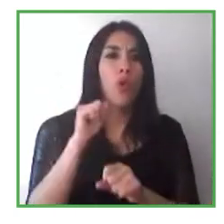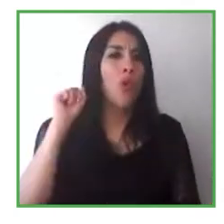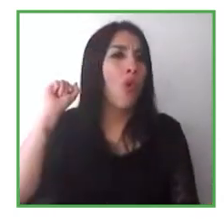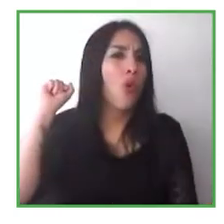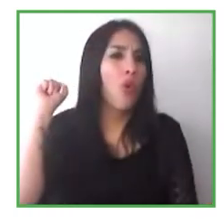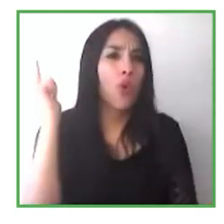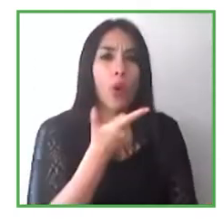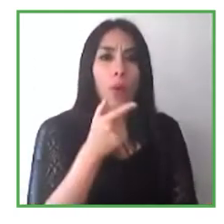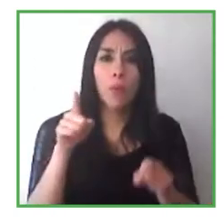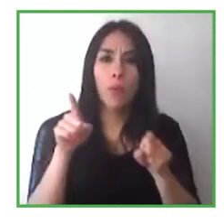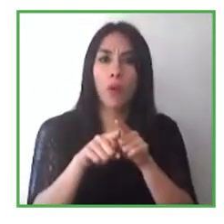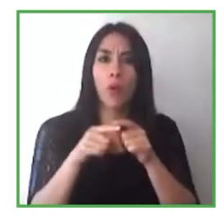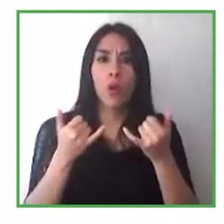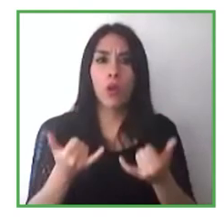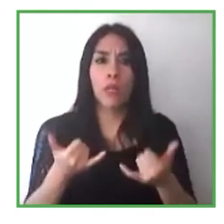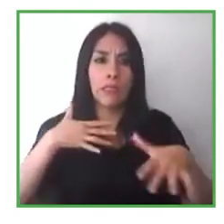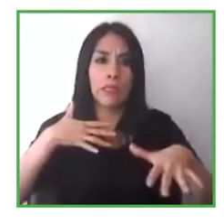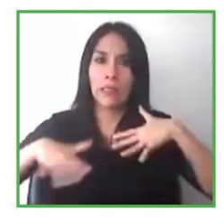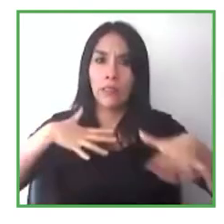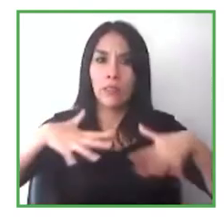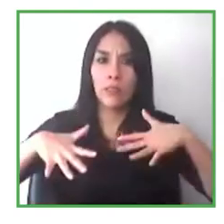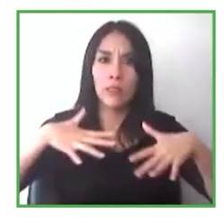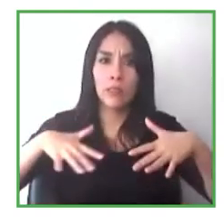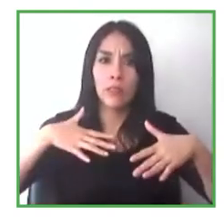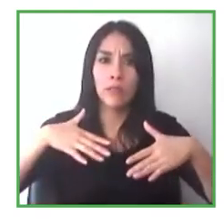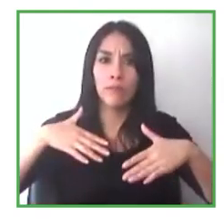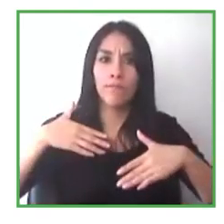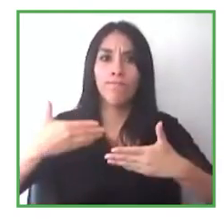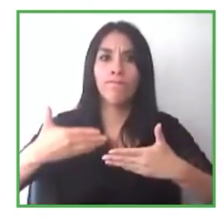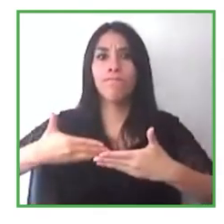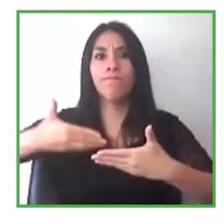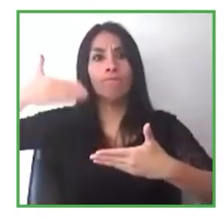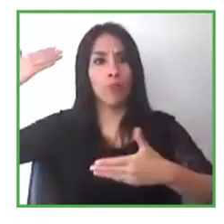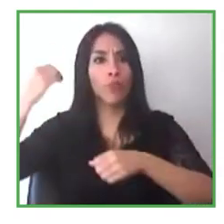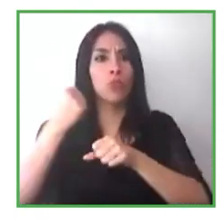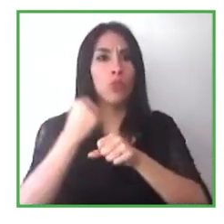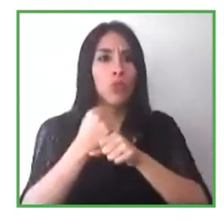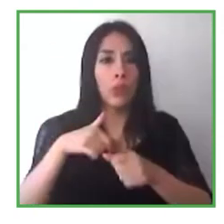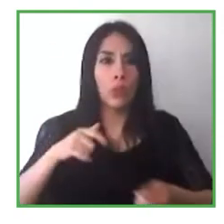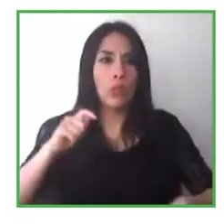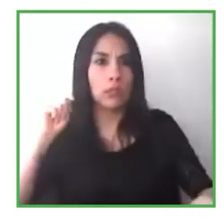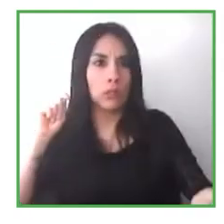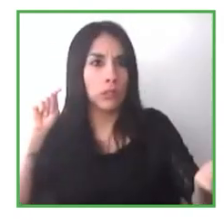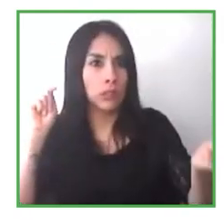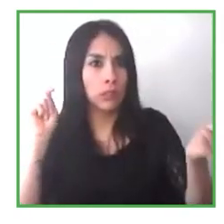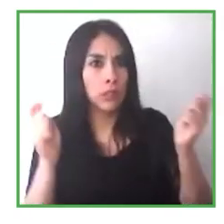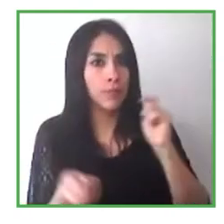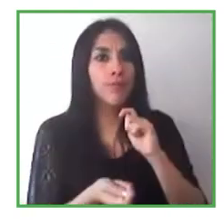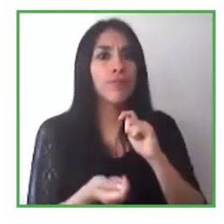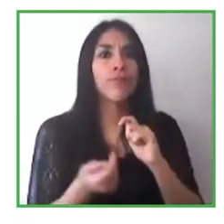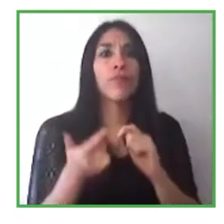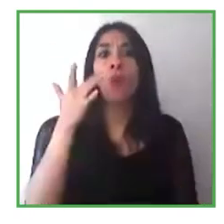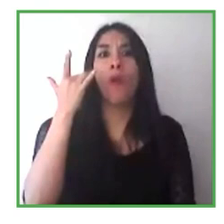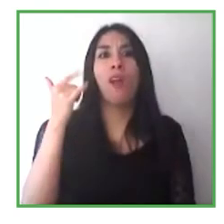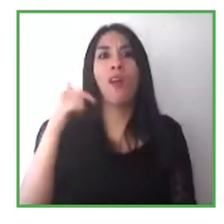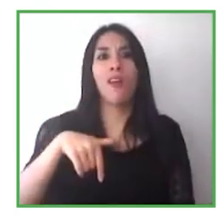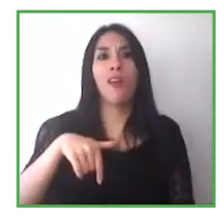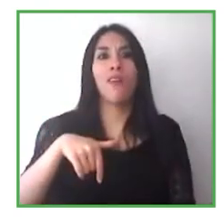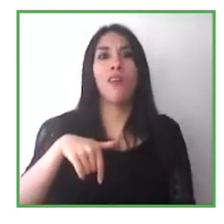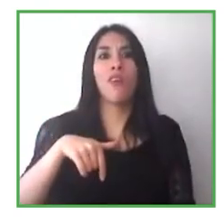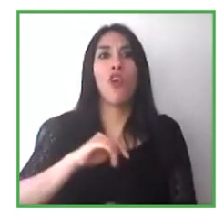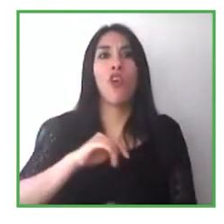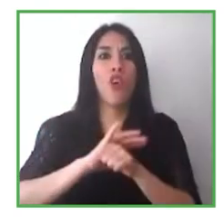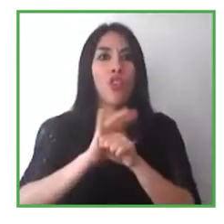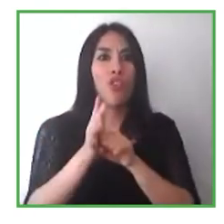bastante años y hemos tenido que adaptarnos debido a que las realidades del coronavirus, bueno, creo que antes mencionaron cómo el